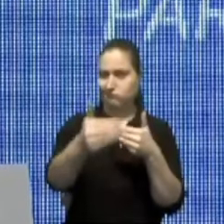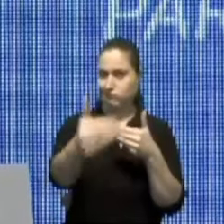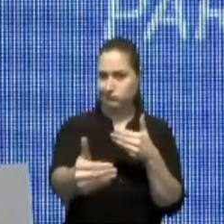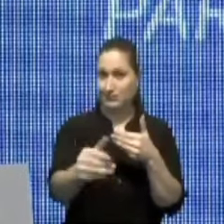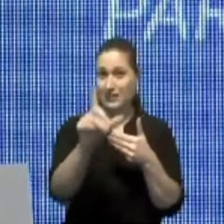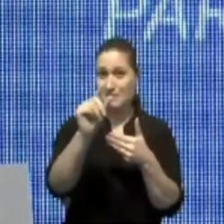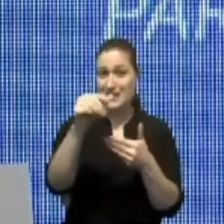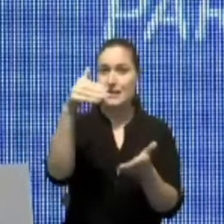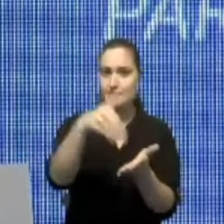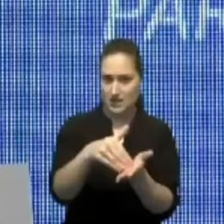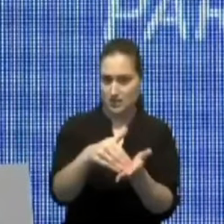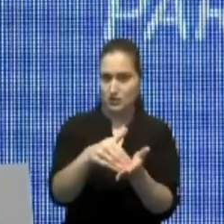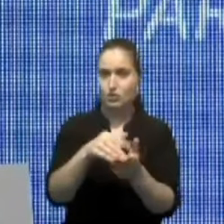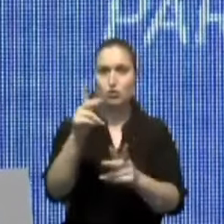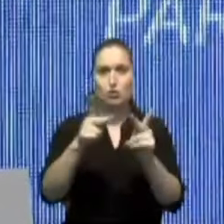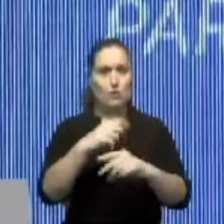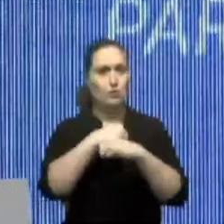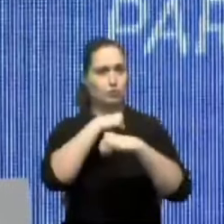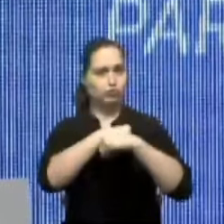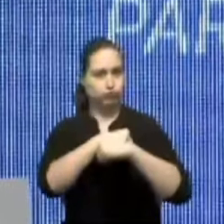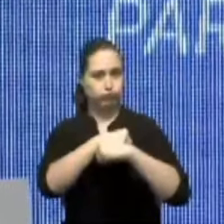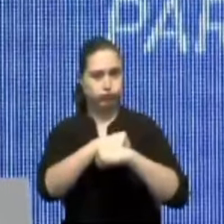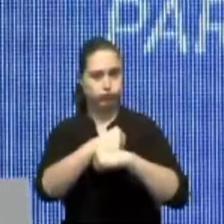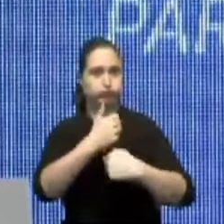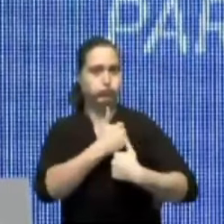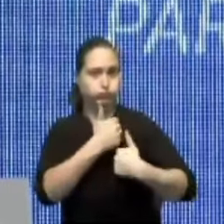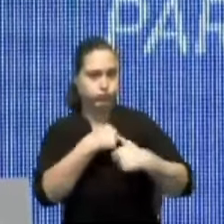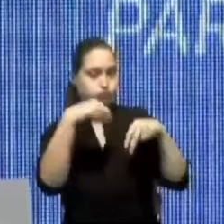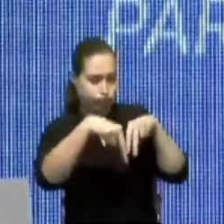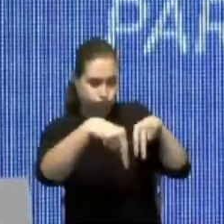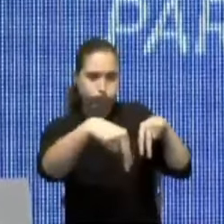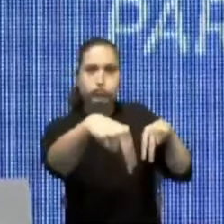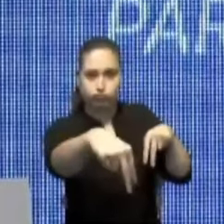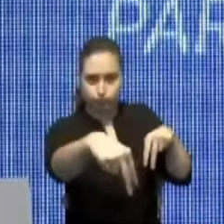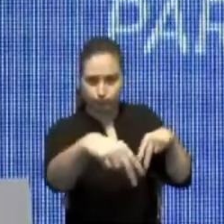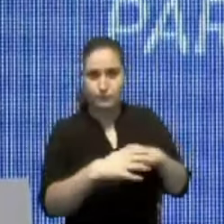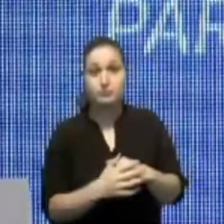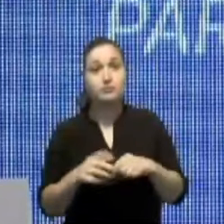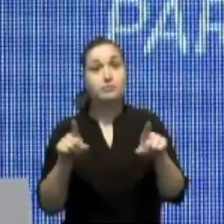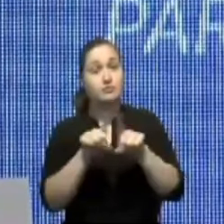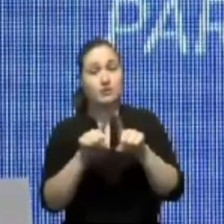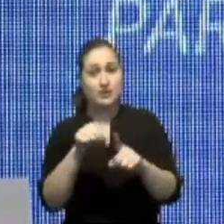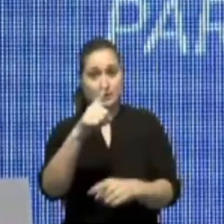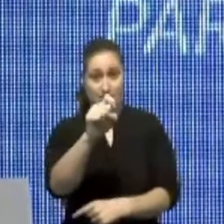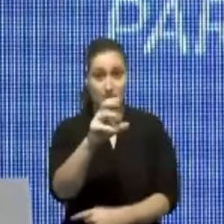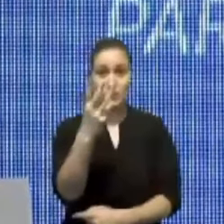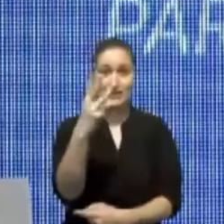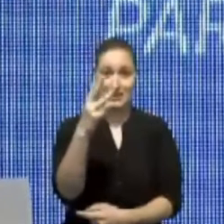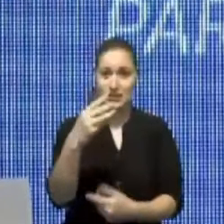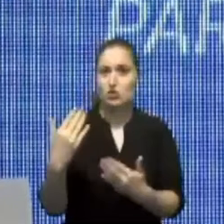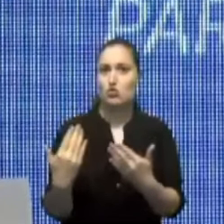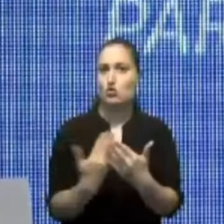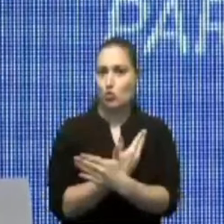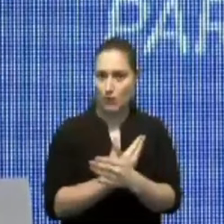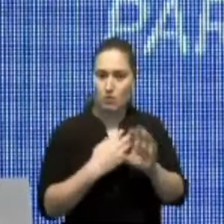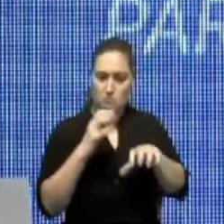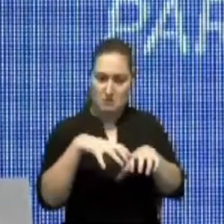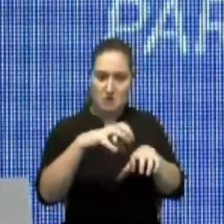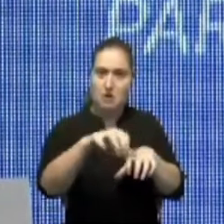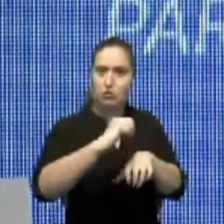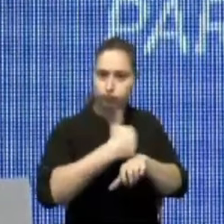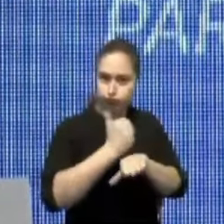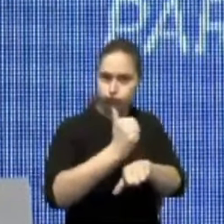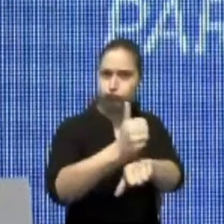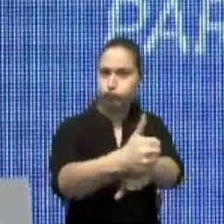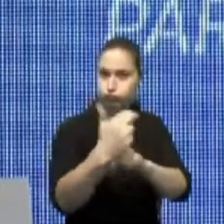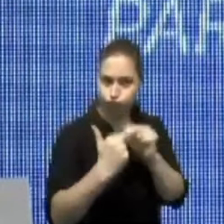20 mil nuevos agentes de seguridad incluyendo la construcción de 116 nuevos destacamentos, el